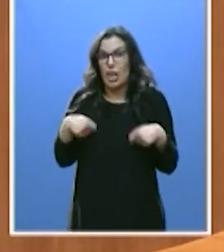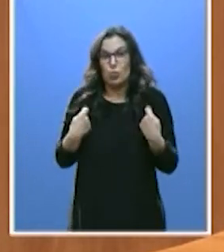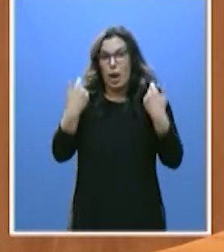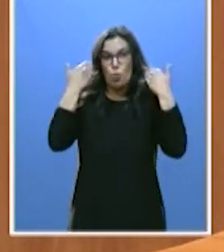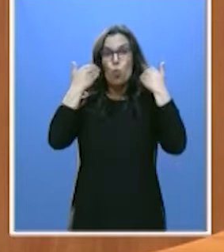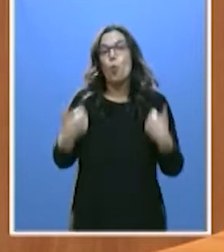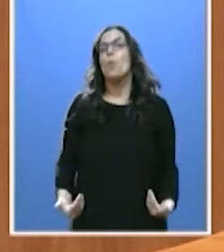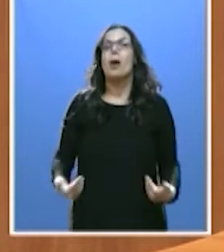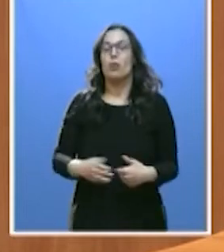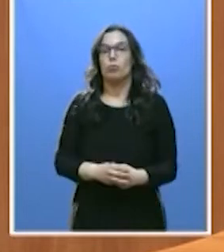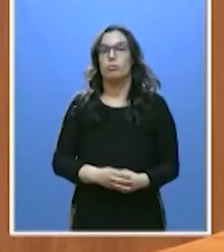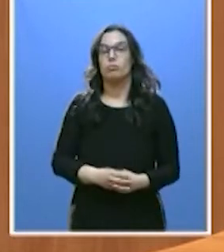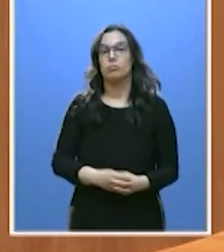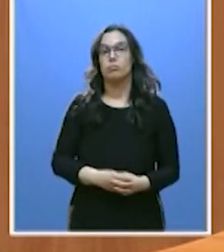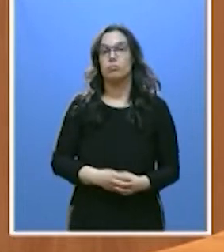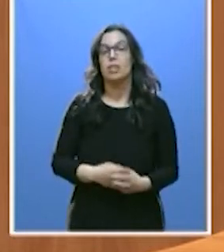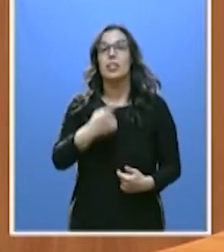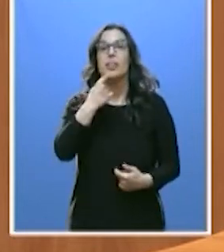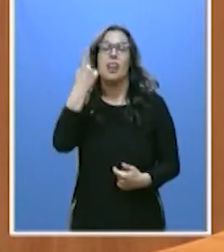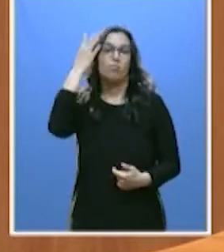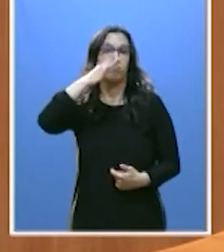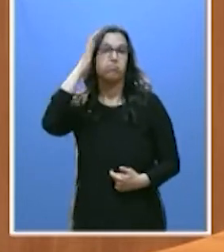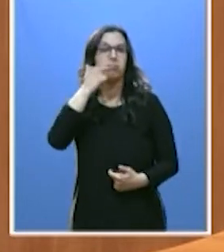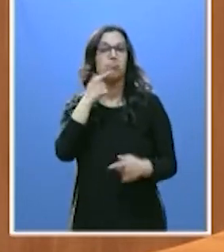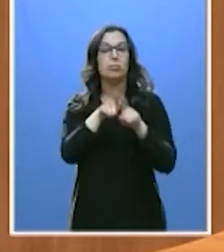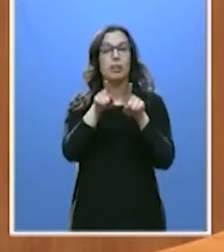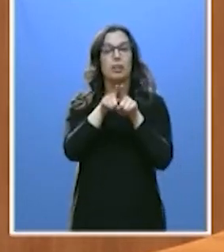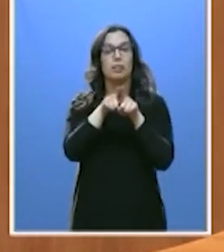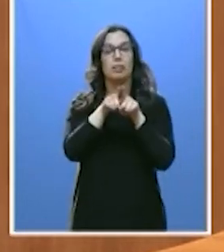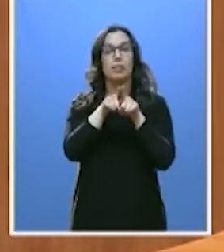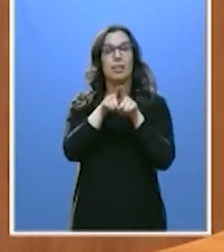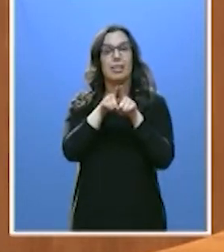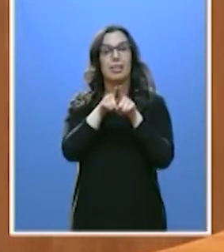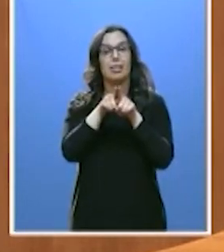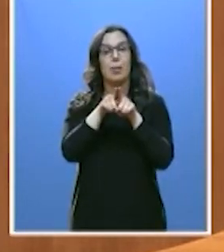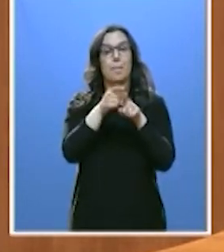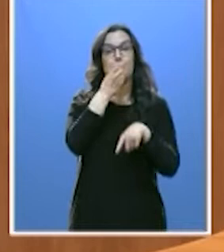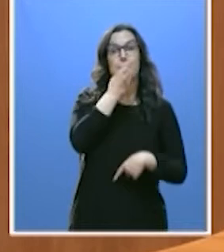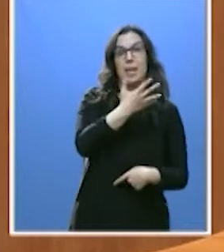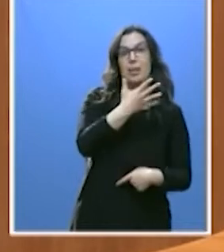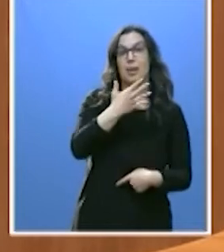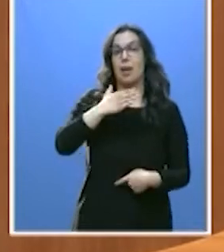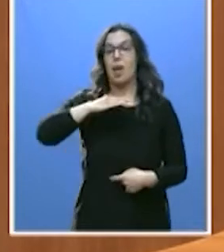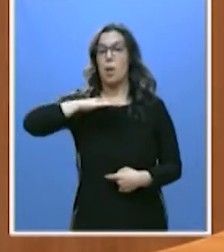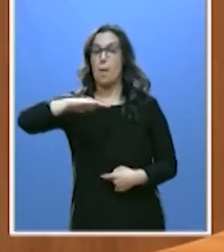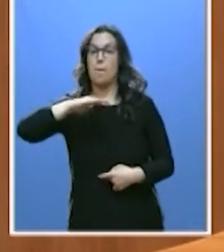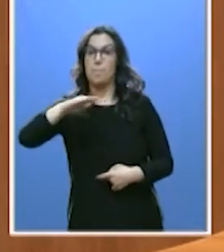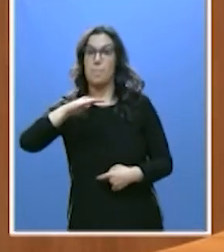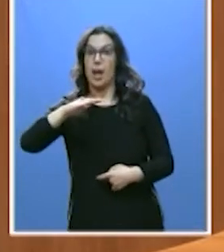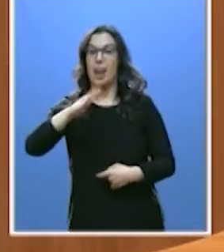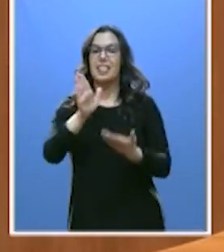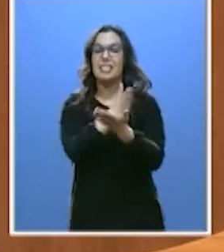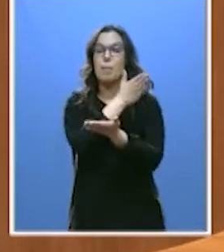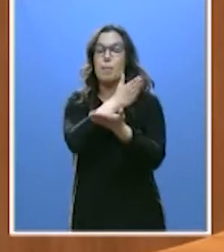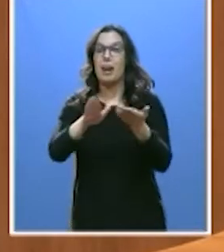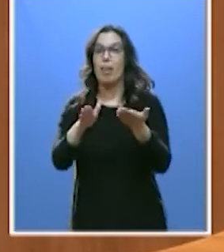Decía Solzhenitsyn que la línea que separa el bien y el mal no pasa entre los estados, ni entre las clases sociales,